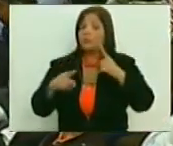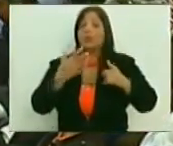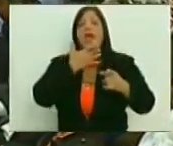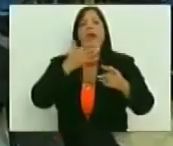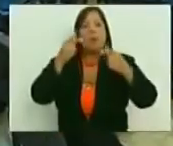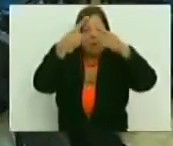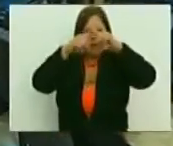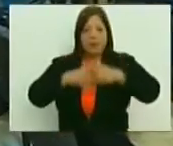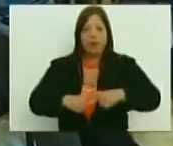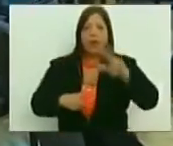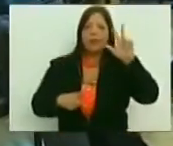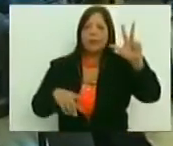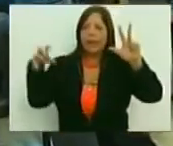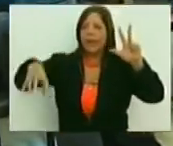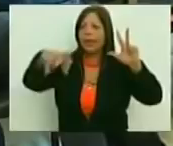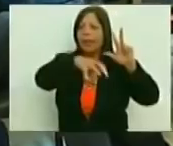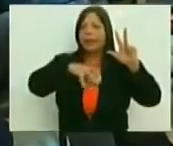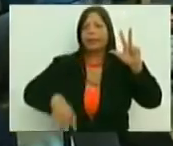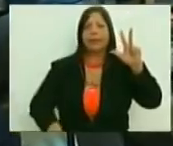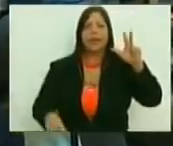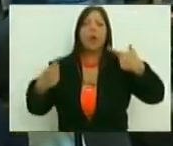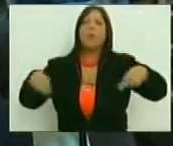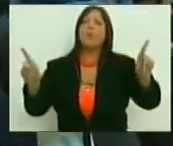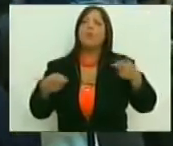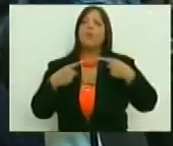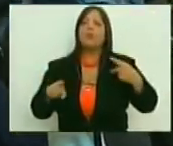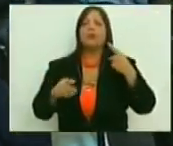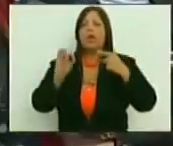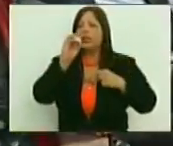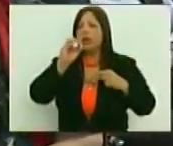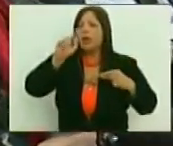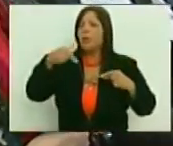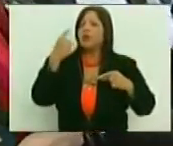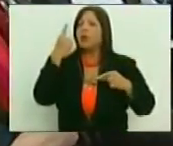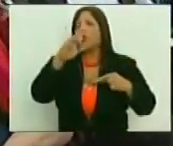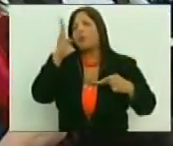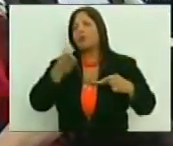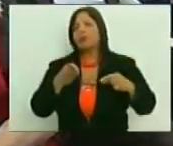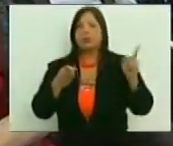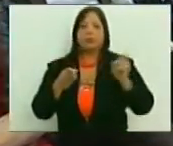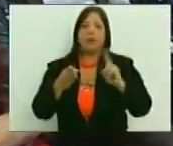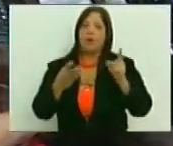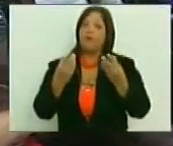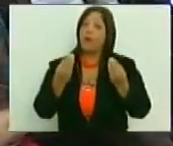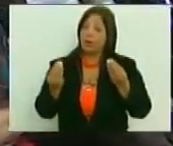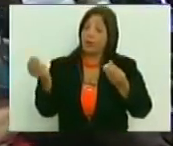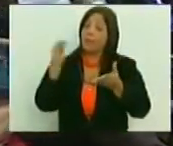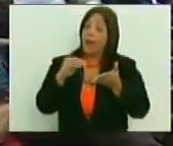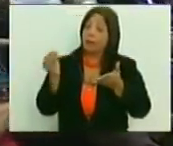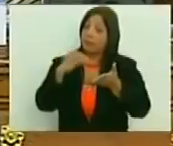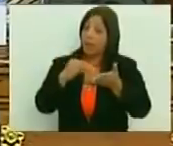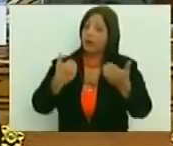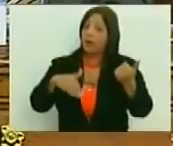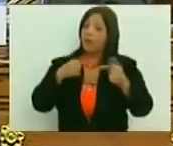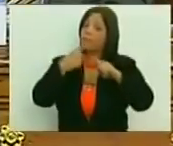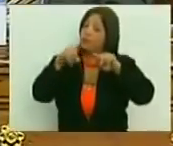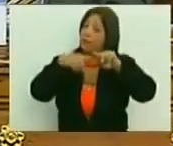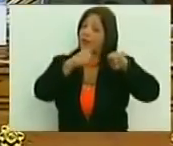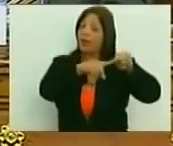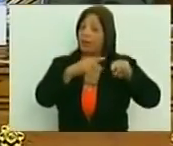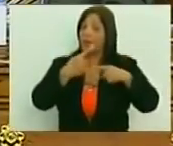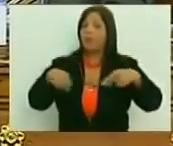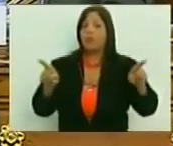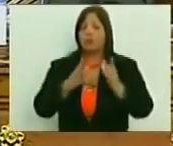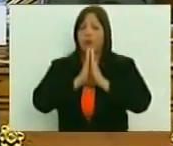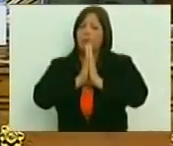presupuesto para tres estados se haga para la misión música de un 0.01% de la gente, que lo que le gusta es la música a gente. Así que, por favor,